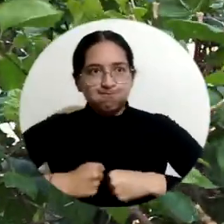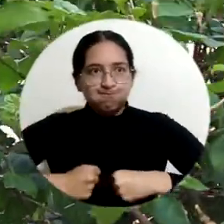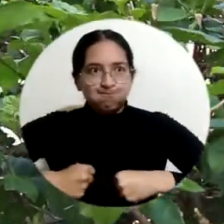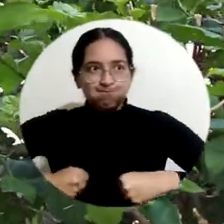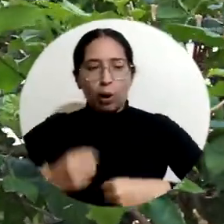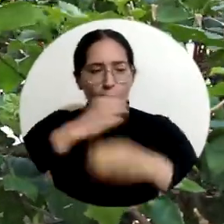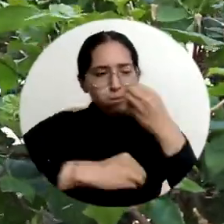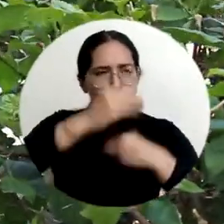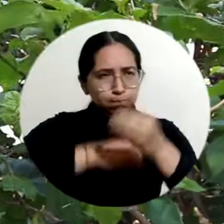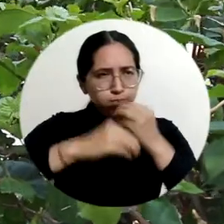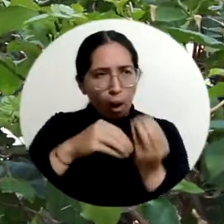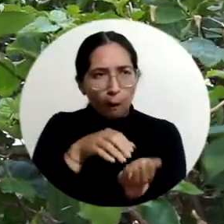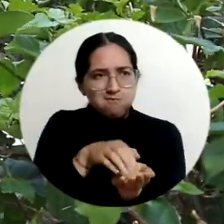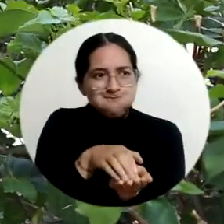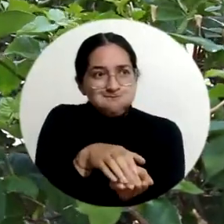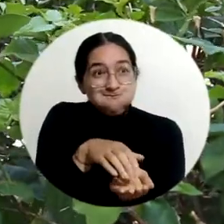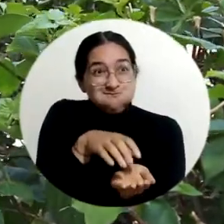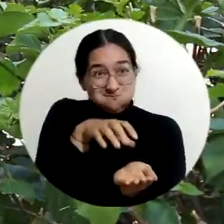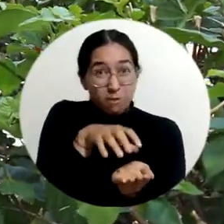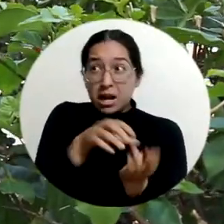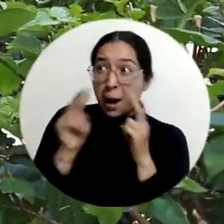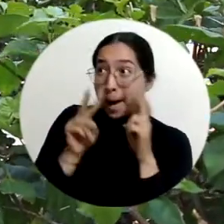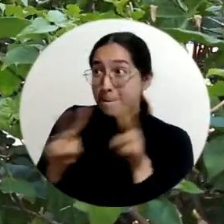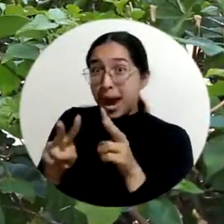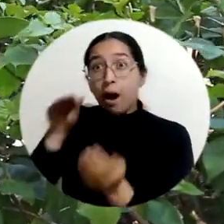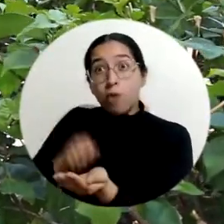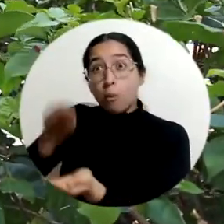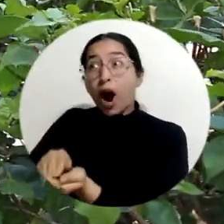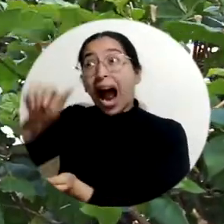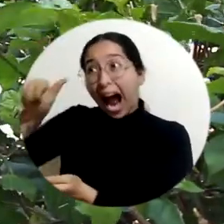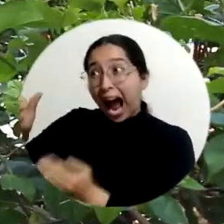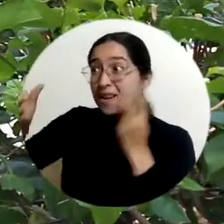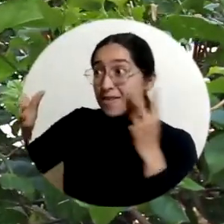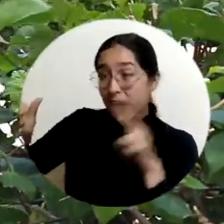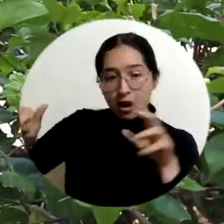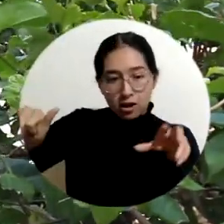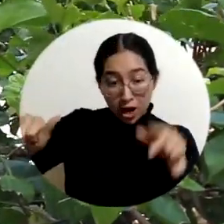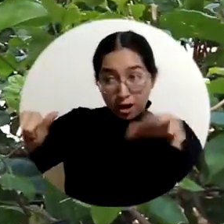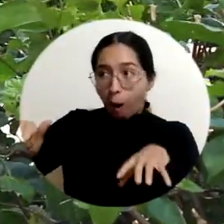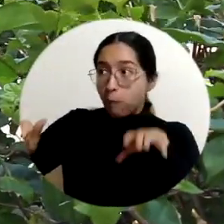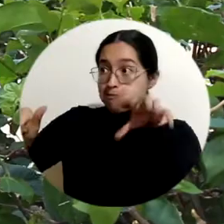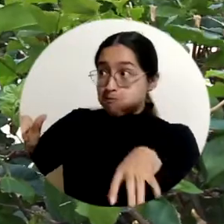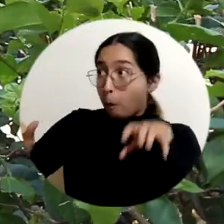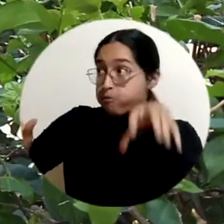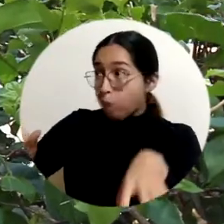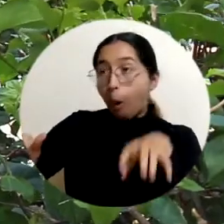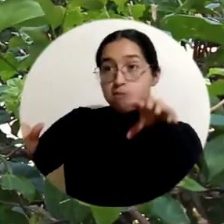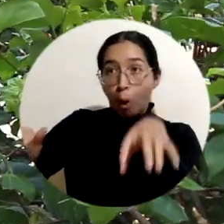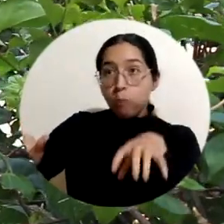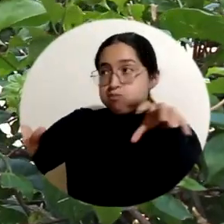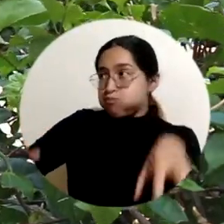engordar, engordar, engordar, a comer, a comer, engordan y cuando se encuentran una hembra en la temporada reproductiva pueden aguantar